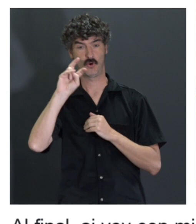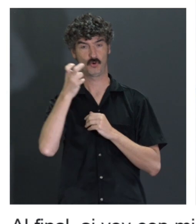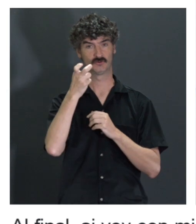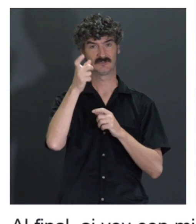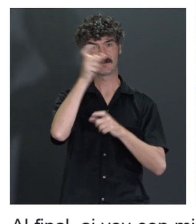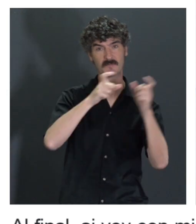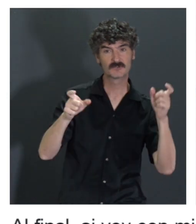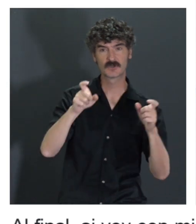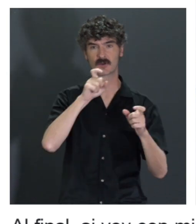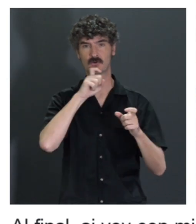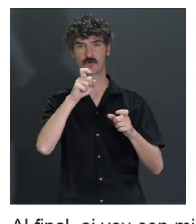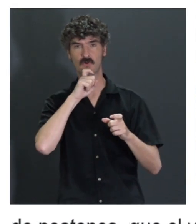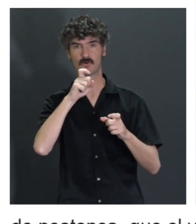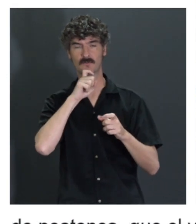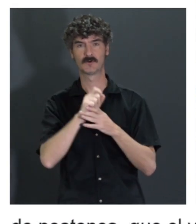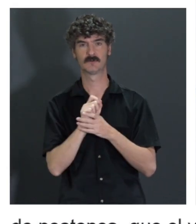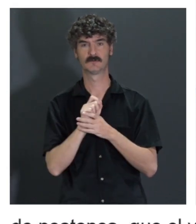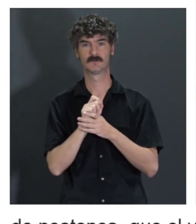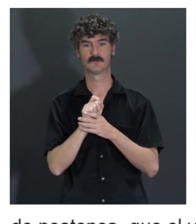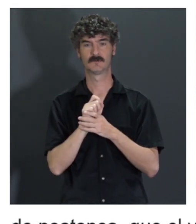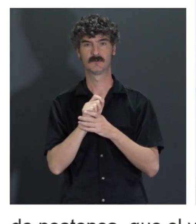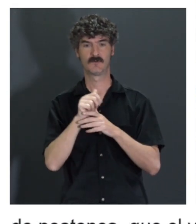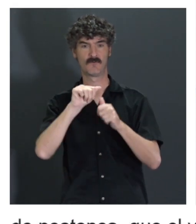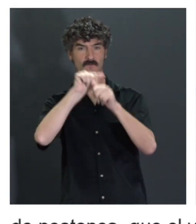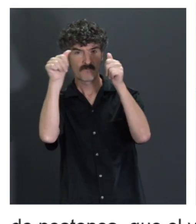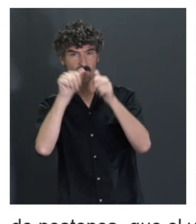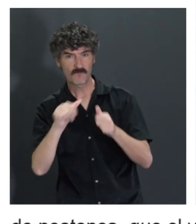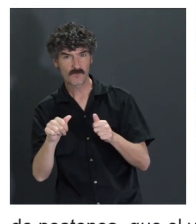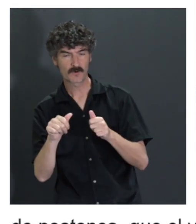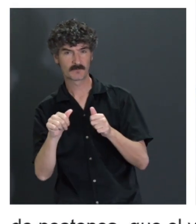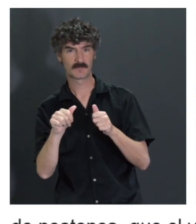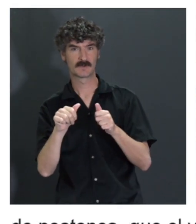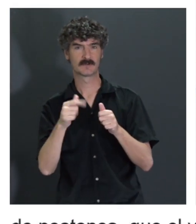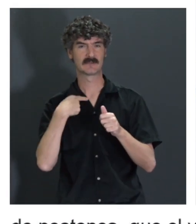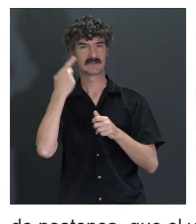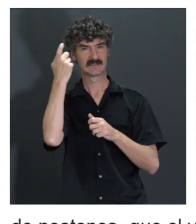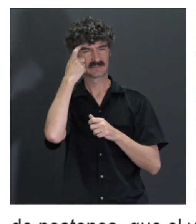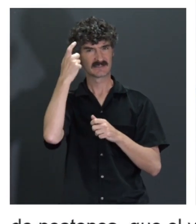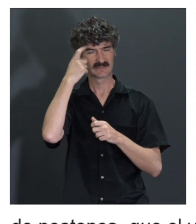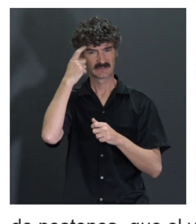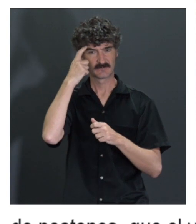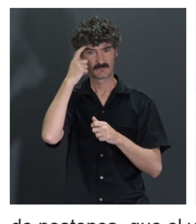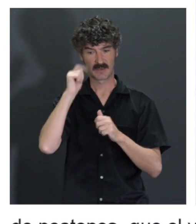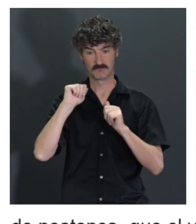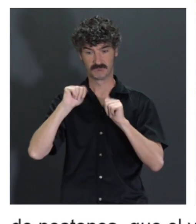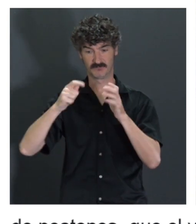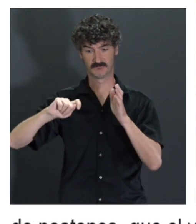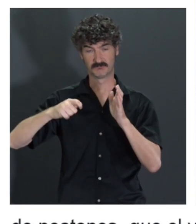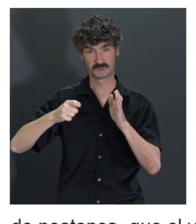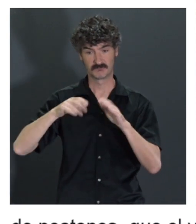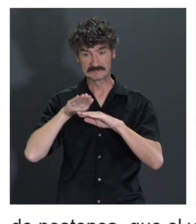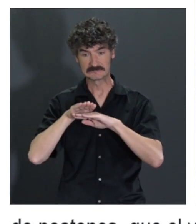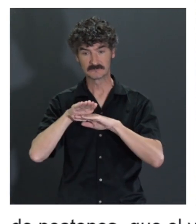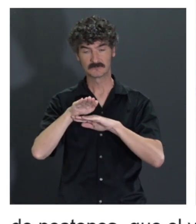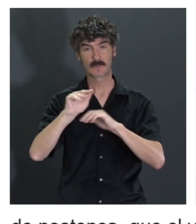personas, con algún tipo de interfaz, para que sepan, oye, si va a arrancar, si no va a arrancar, porque en muchas ocasiones